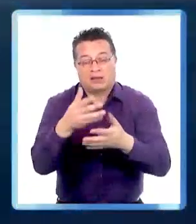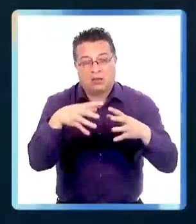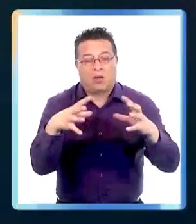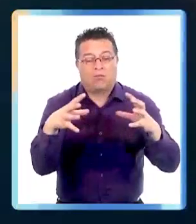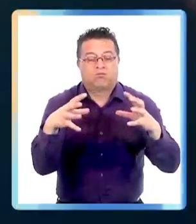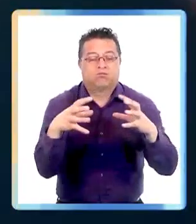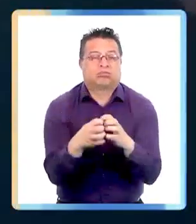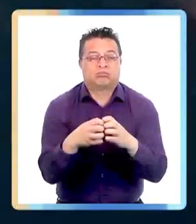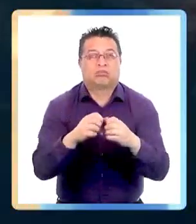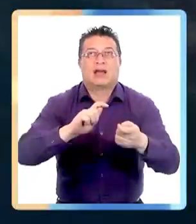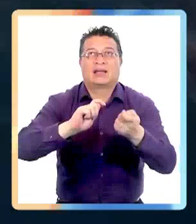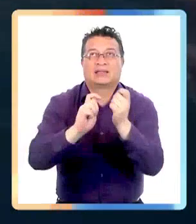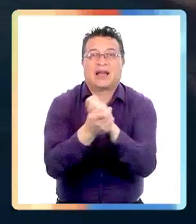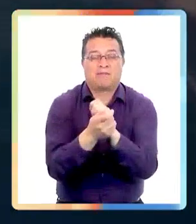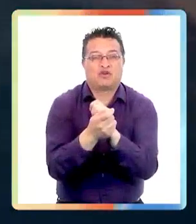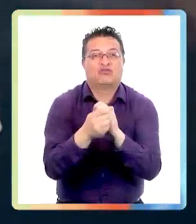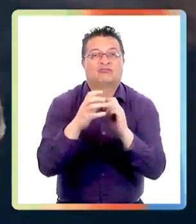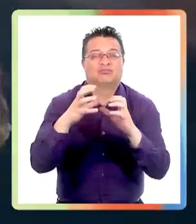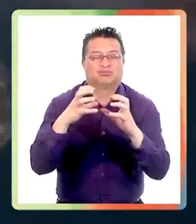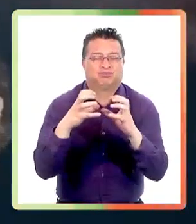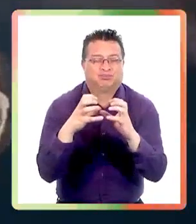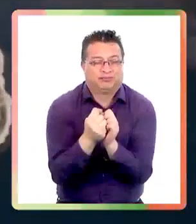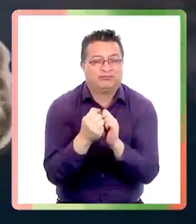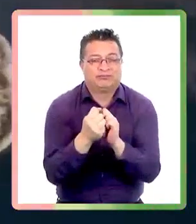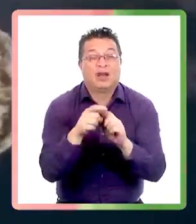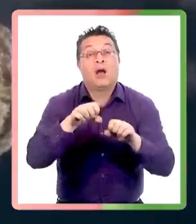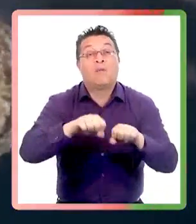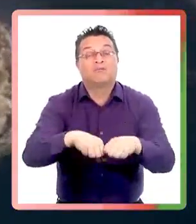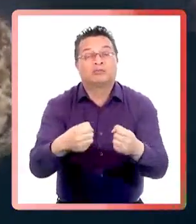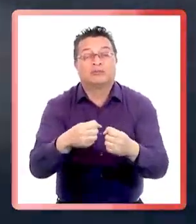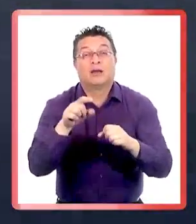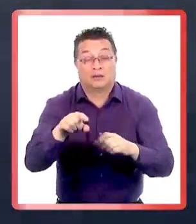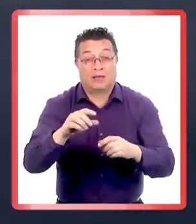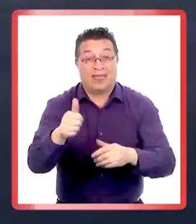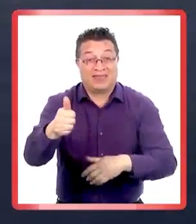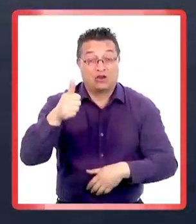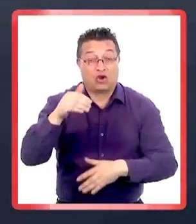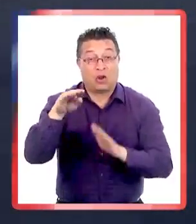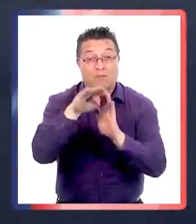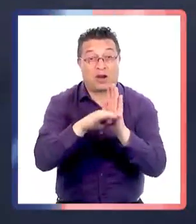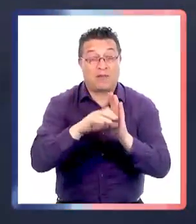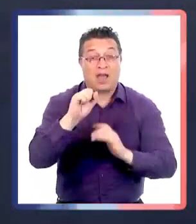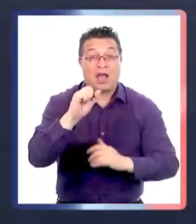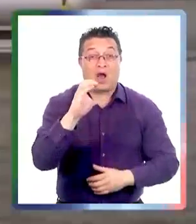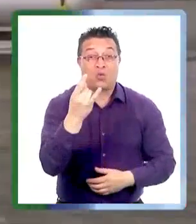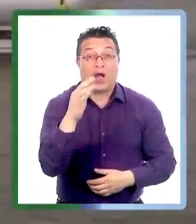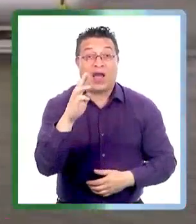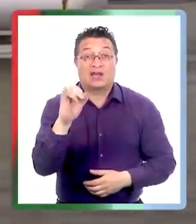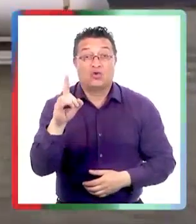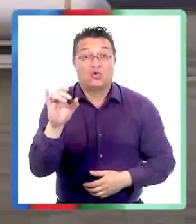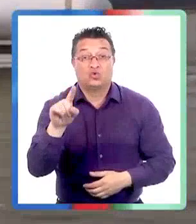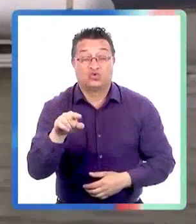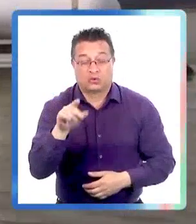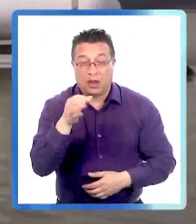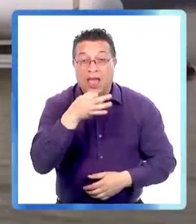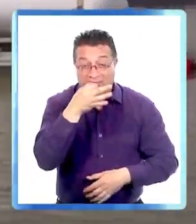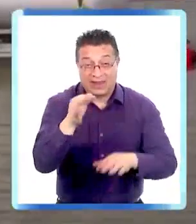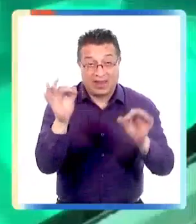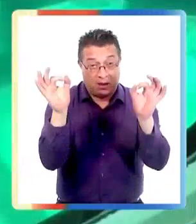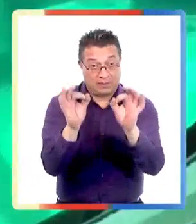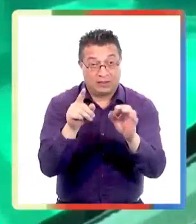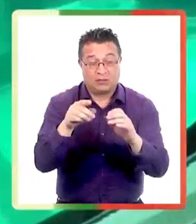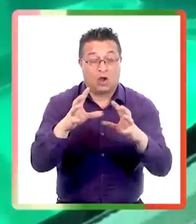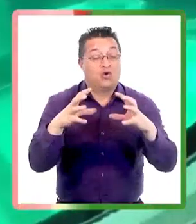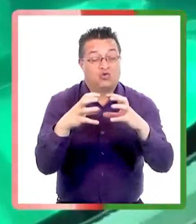piedra de proa hasta que implosionó por el rápido cambio de presión. El director del programa Aquarius de la Universidad Internacional de